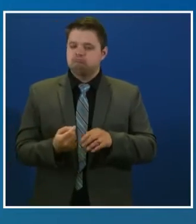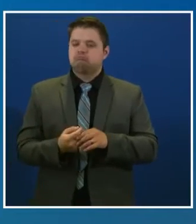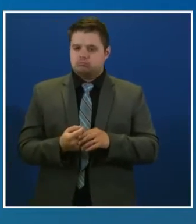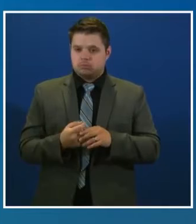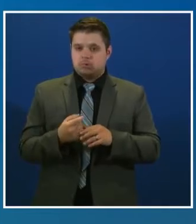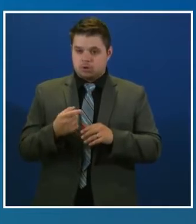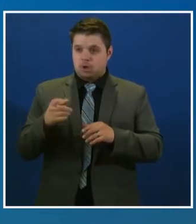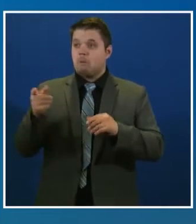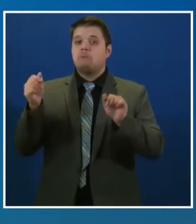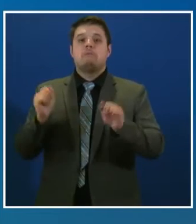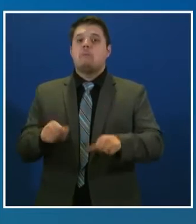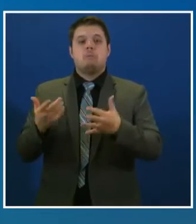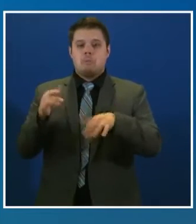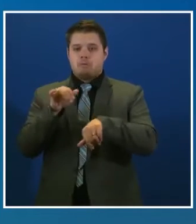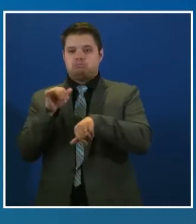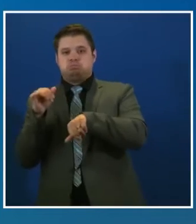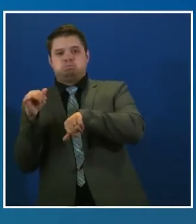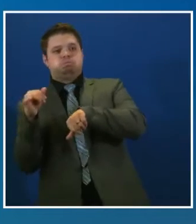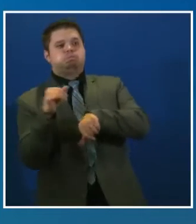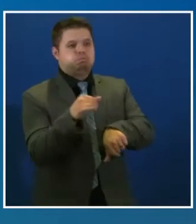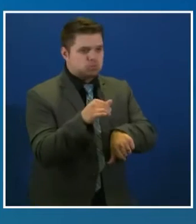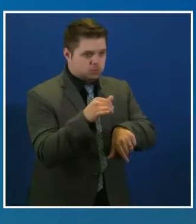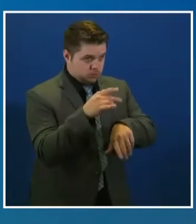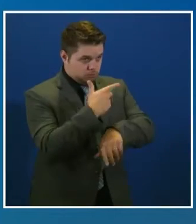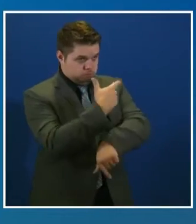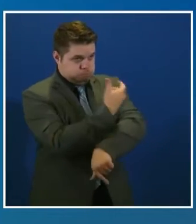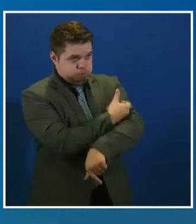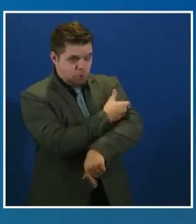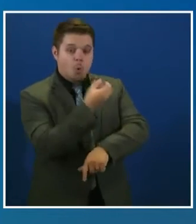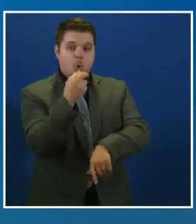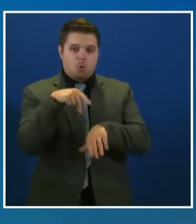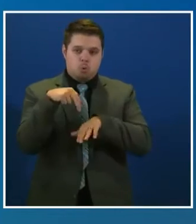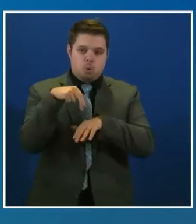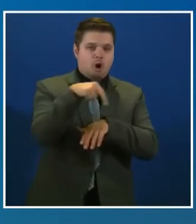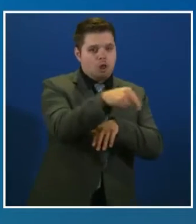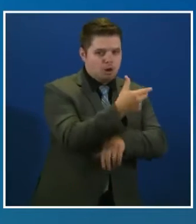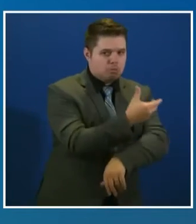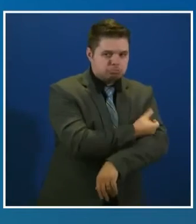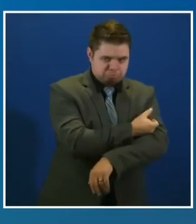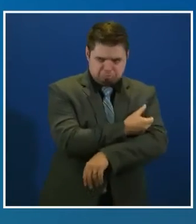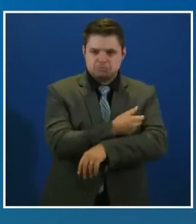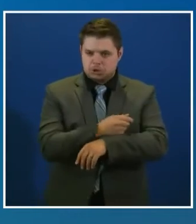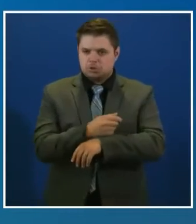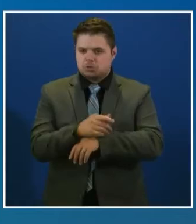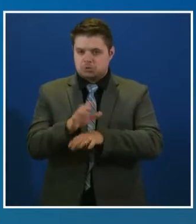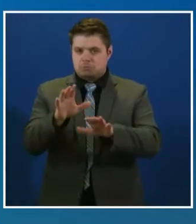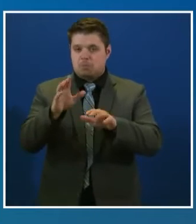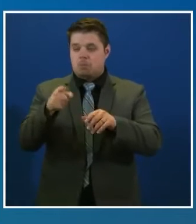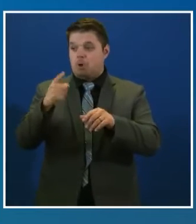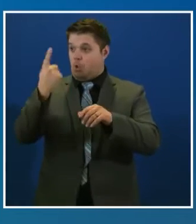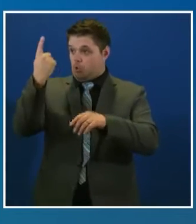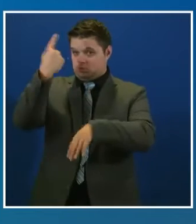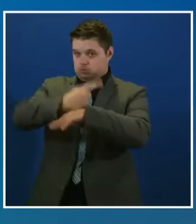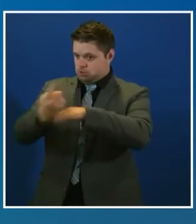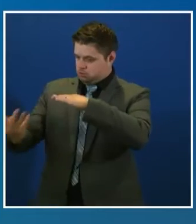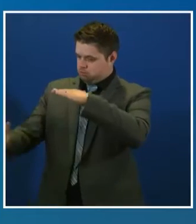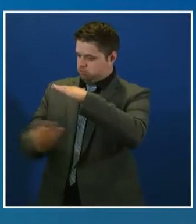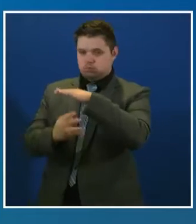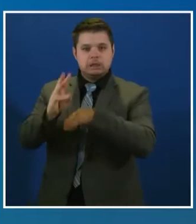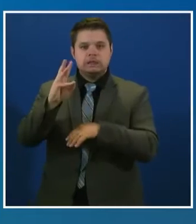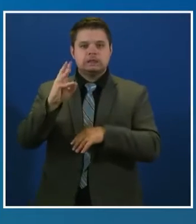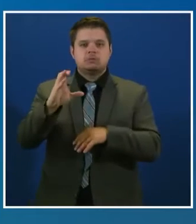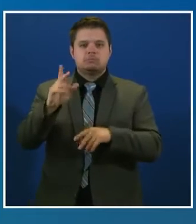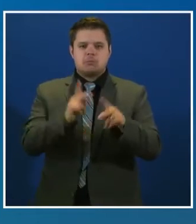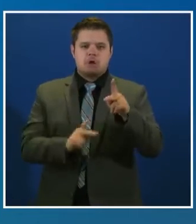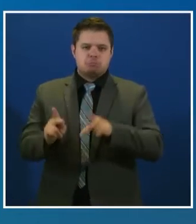lleguen a pie en el estacionamiento del Tower Mall. Cada día se puede vacunar a 600 personas y el condado de Clark ha